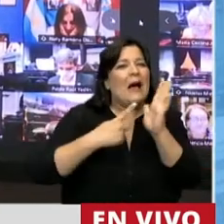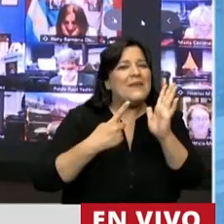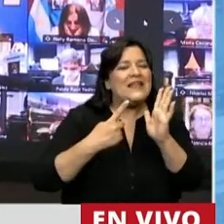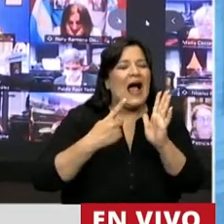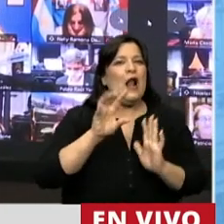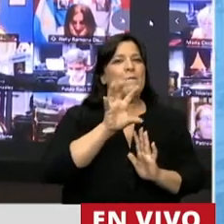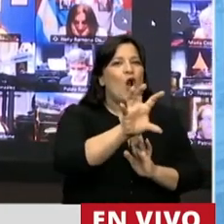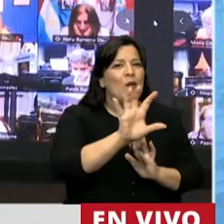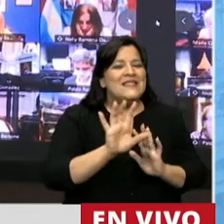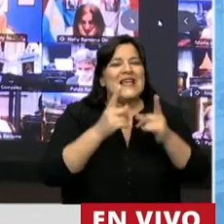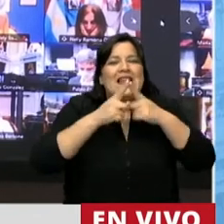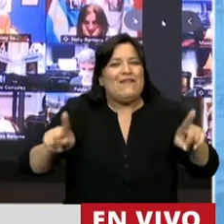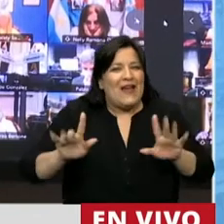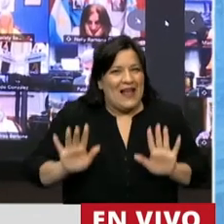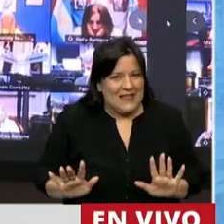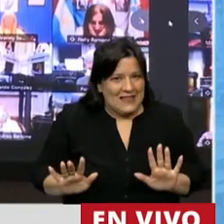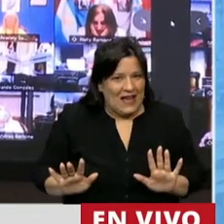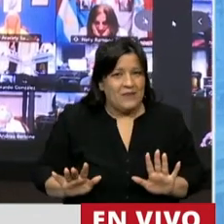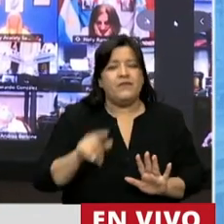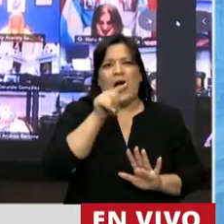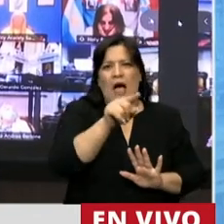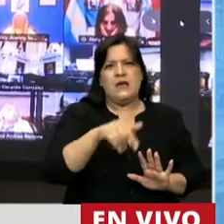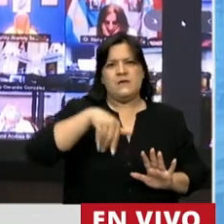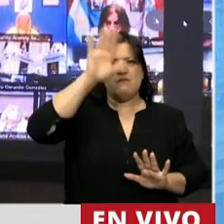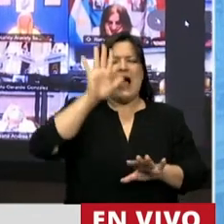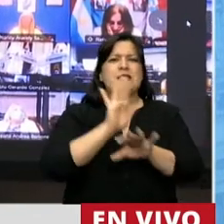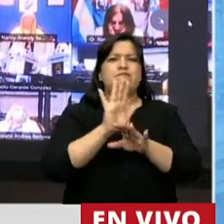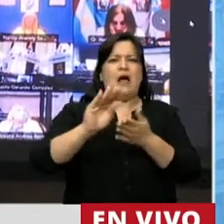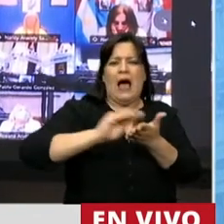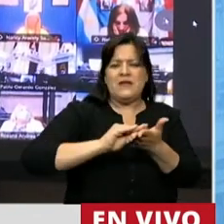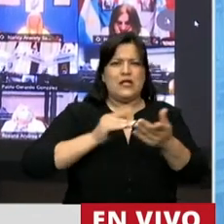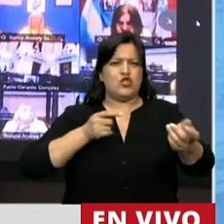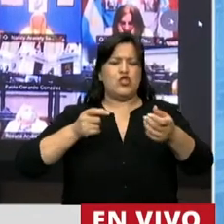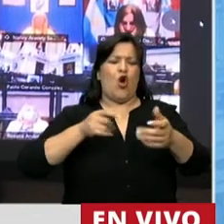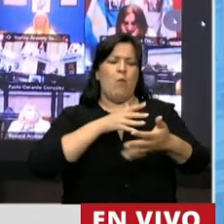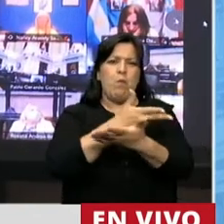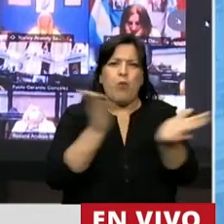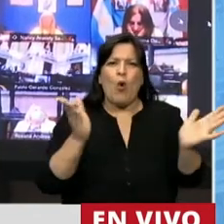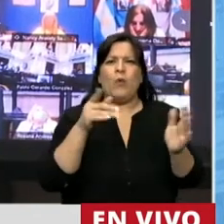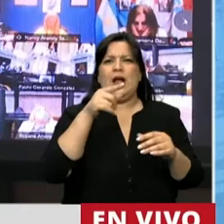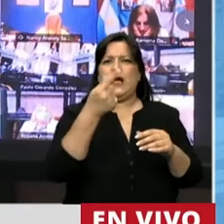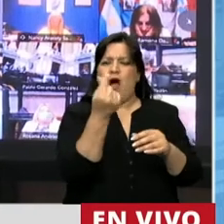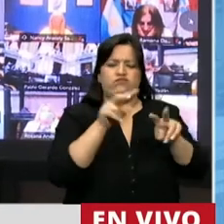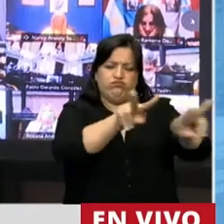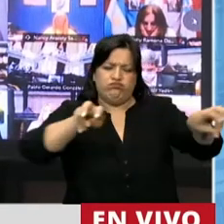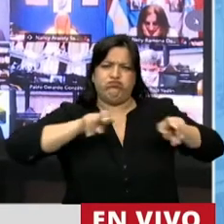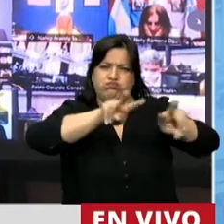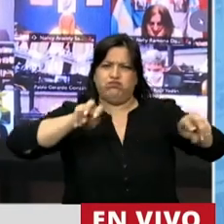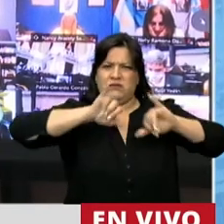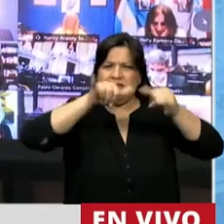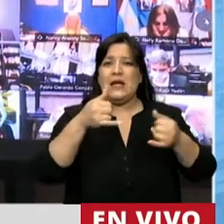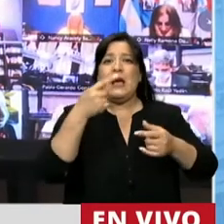provincia, donde realmente ahí hay una gran estructura de administración pública que le garantiza a muchos de sus